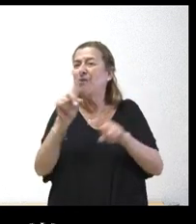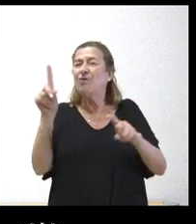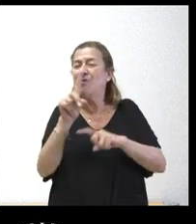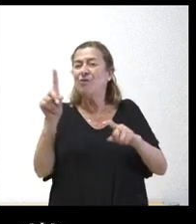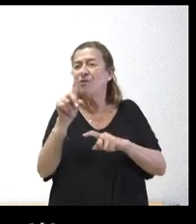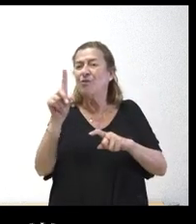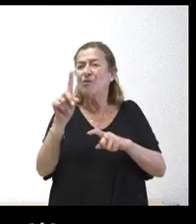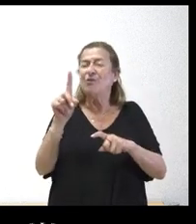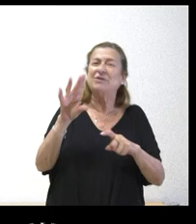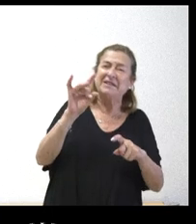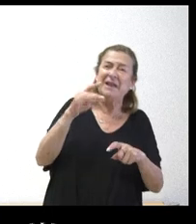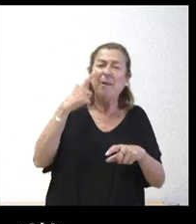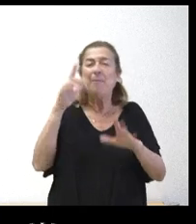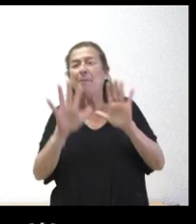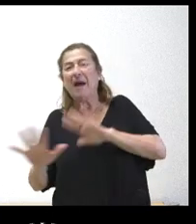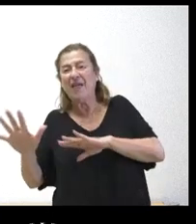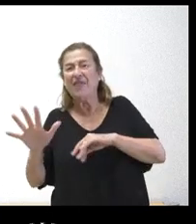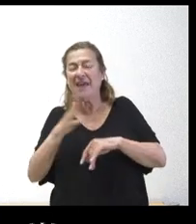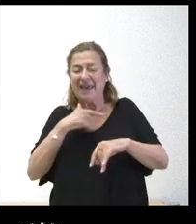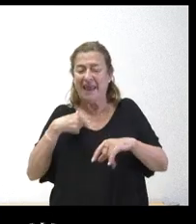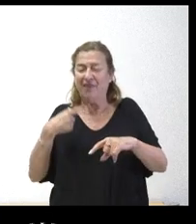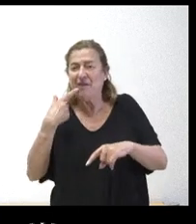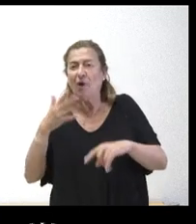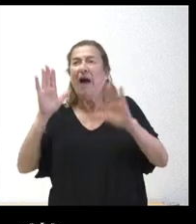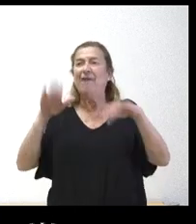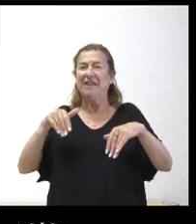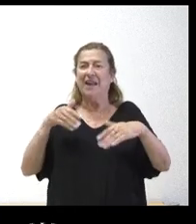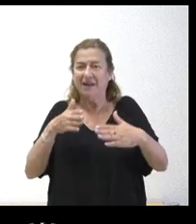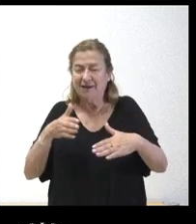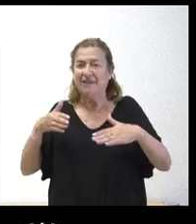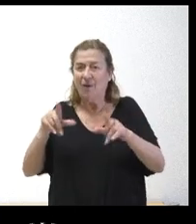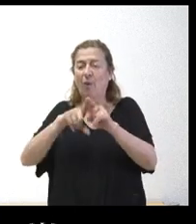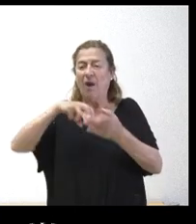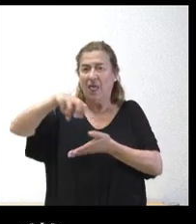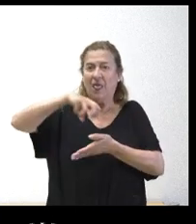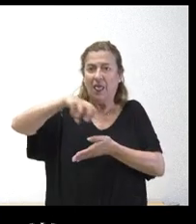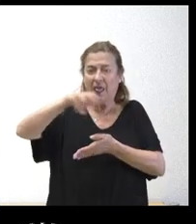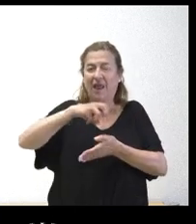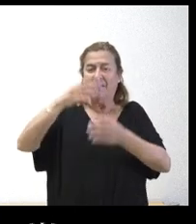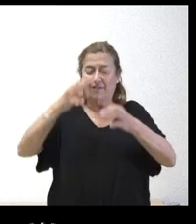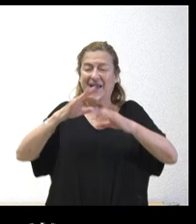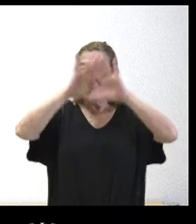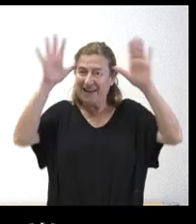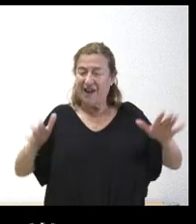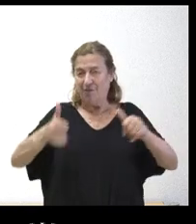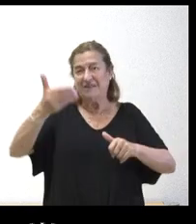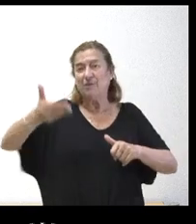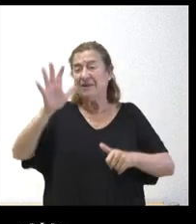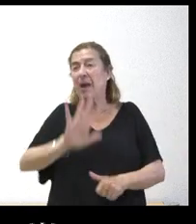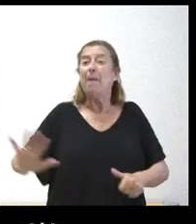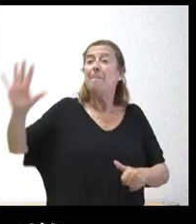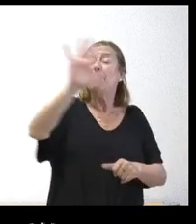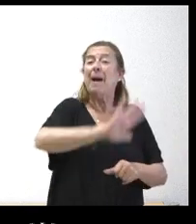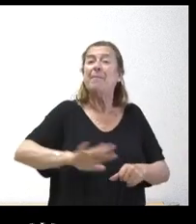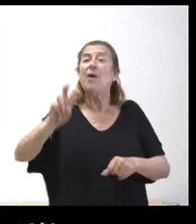sí parece que se quiere abordar pero no se termina de de definir la parte más importante que es ese mapa nodo